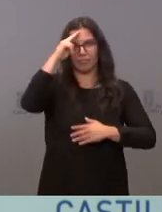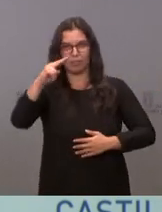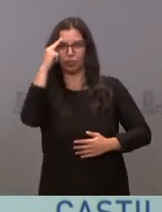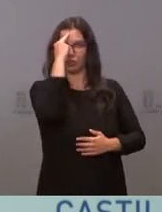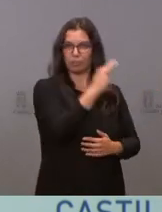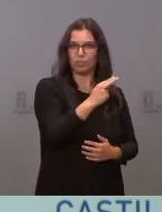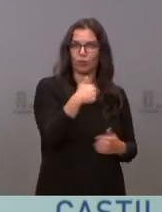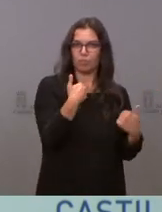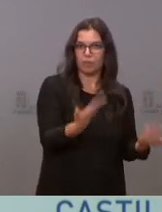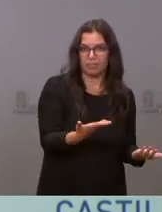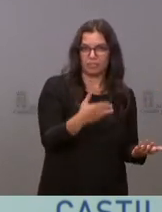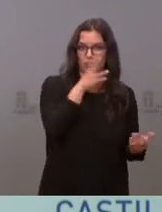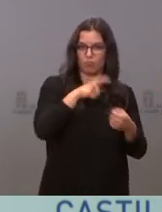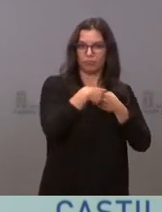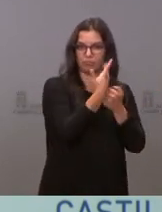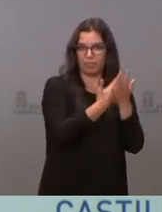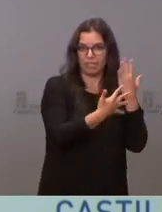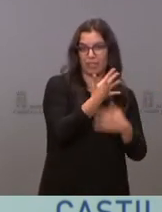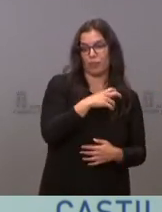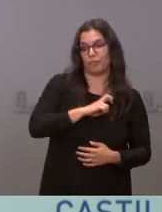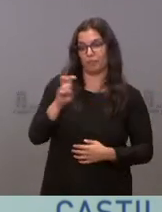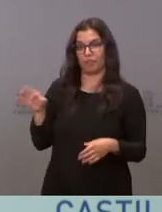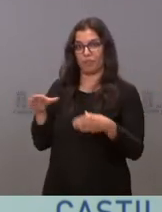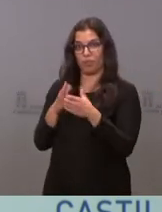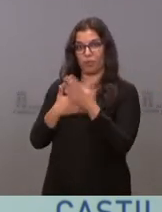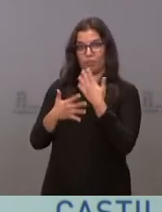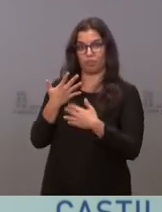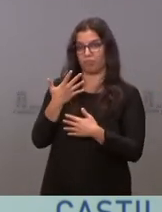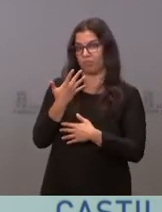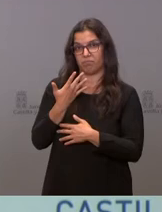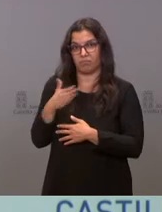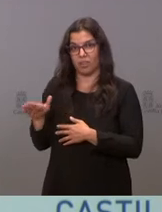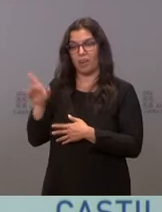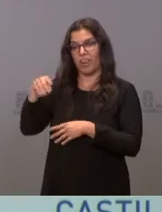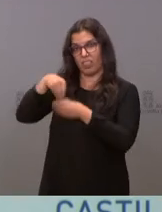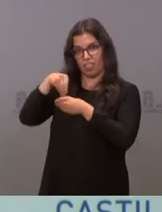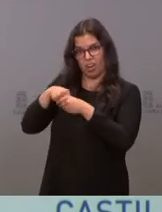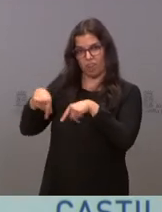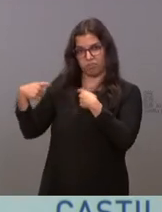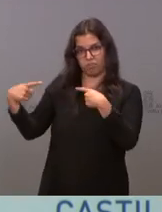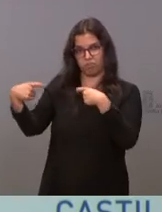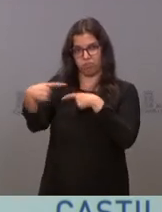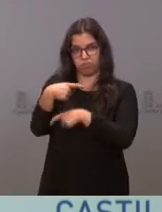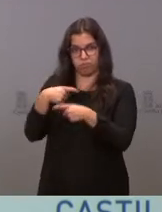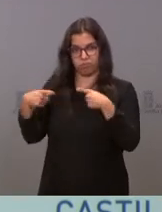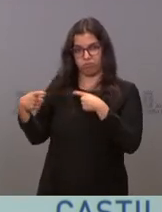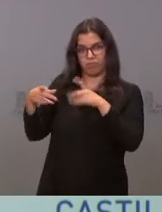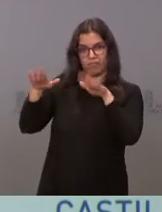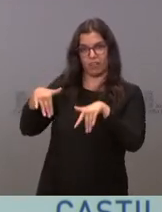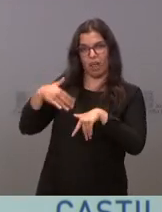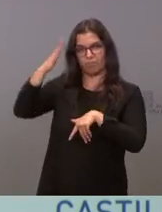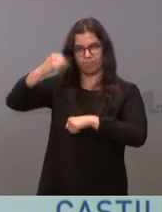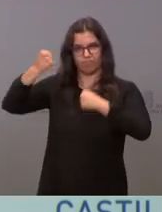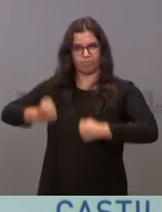todos sus miembros. Un mal gobierno se dedica a confrontar dentro del gobierno y a recortar sus propios